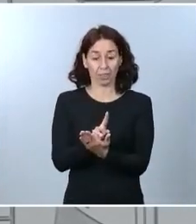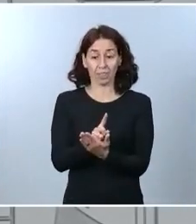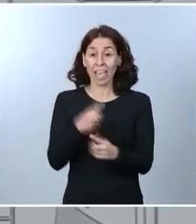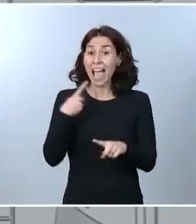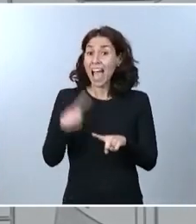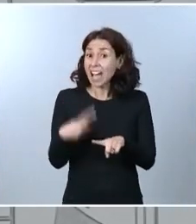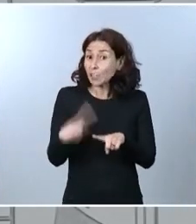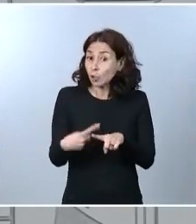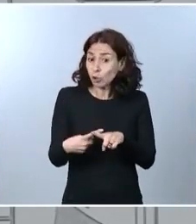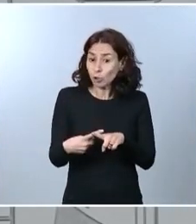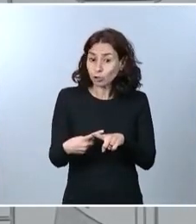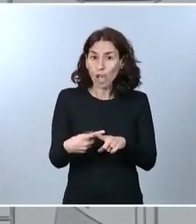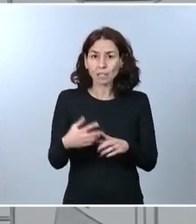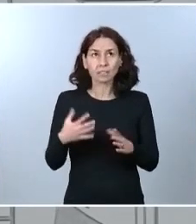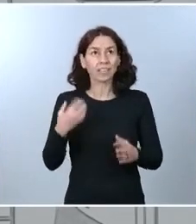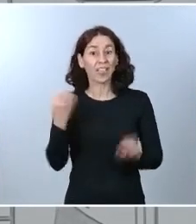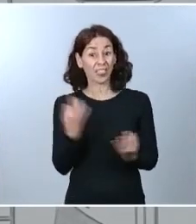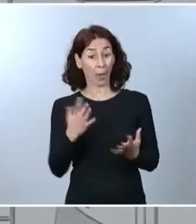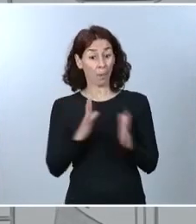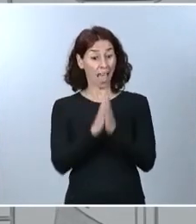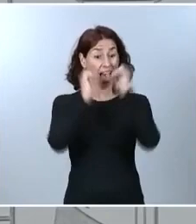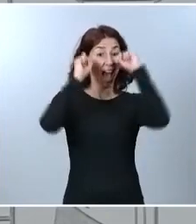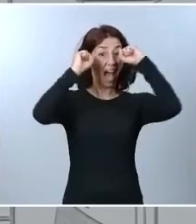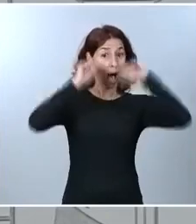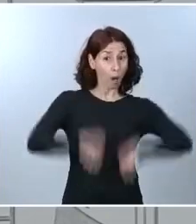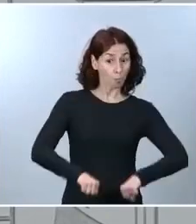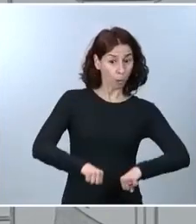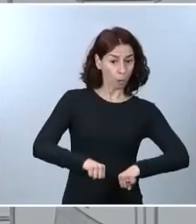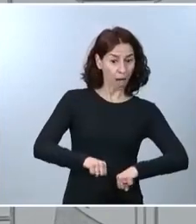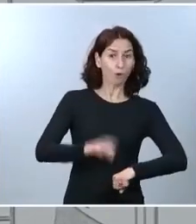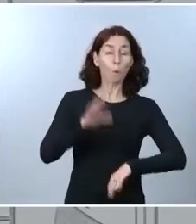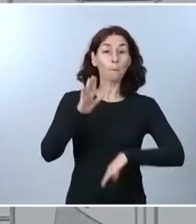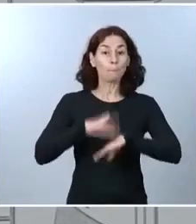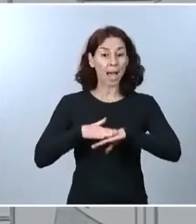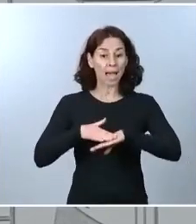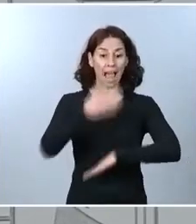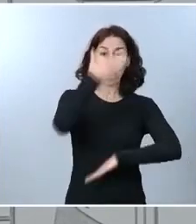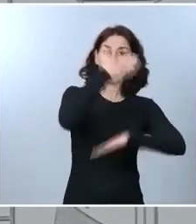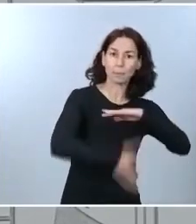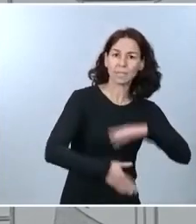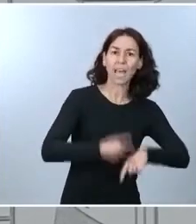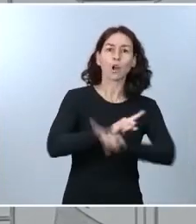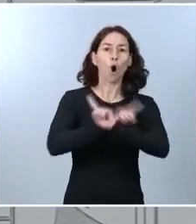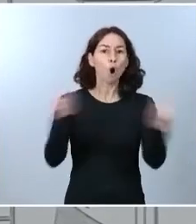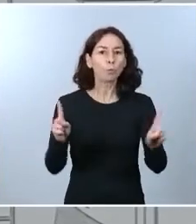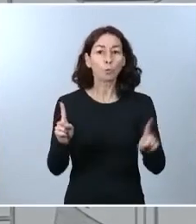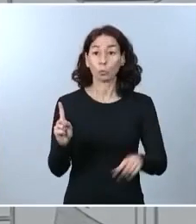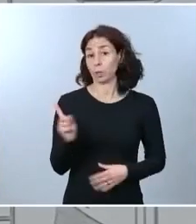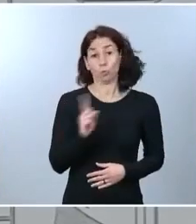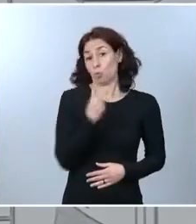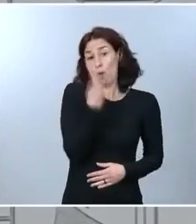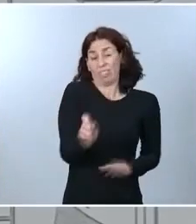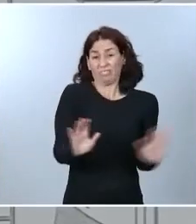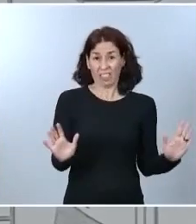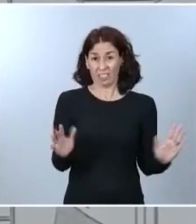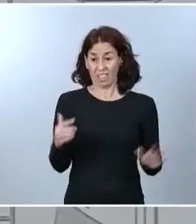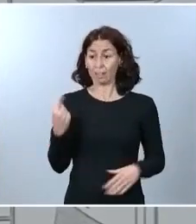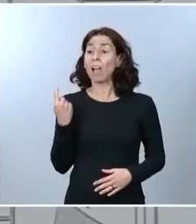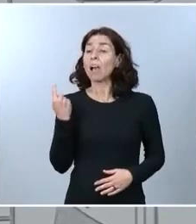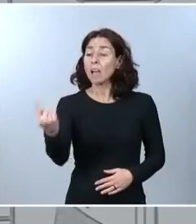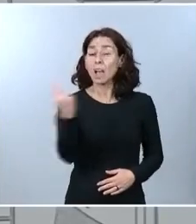que ser aprobadas para ser limitadas o prohibidas porque sabemos lo que tenemos que hacer. Lo que tenemos que hacer es limitar nuestra